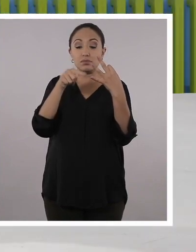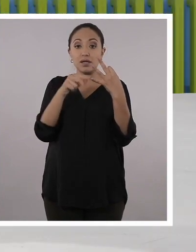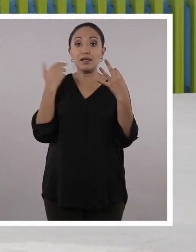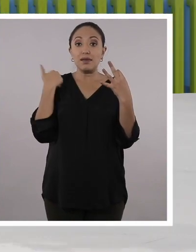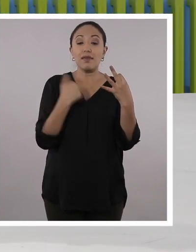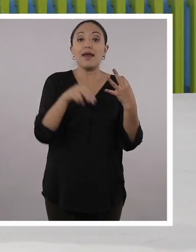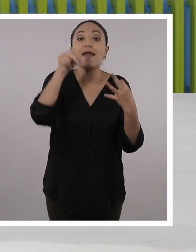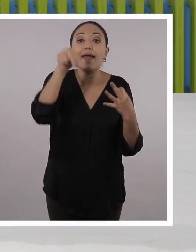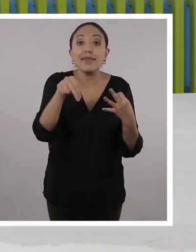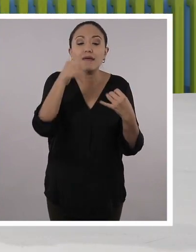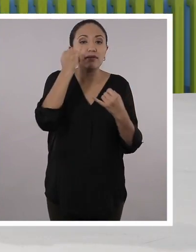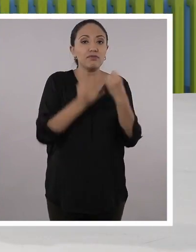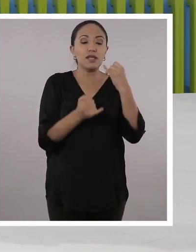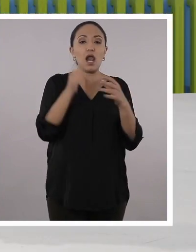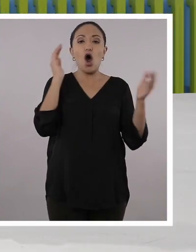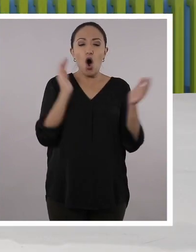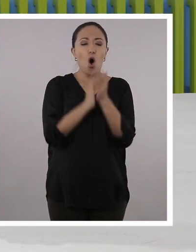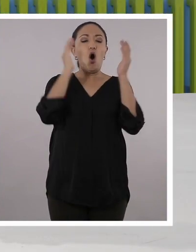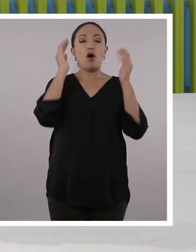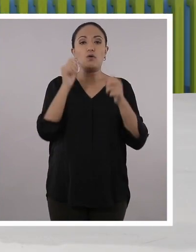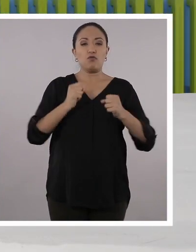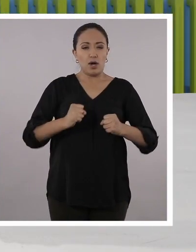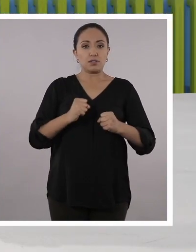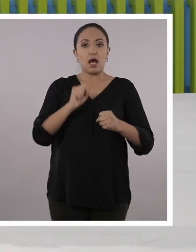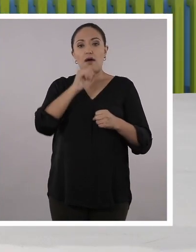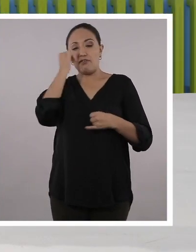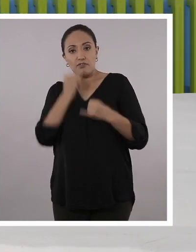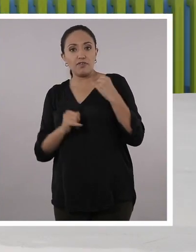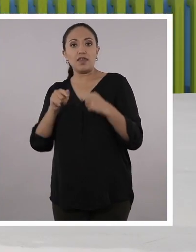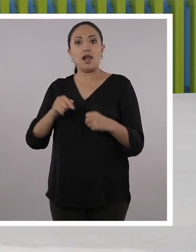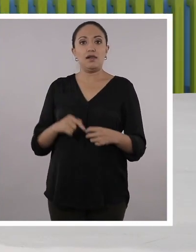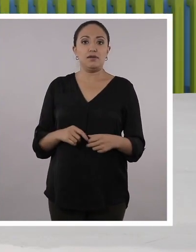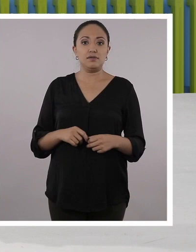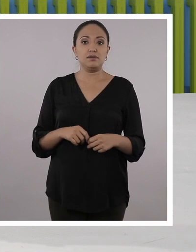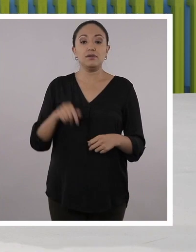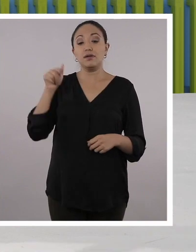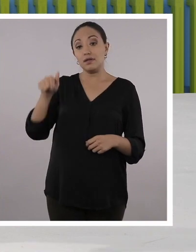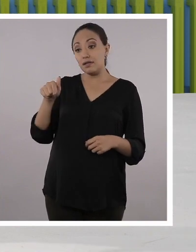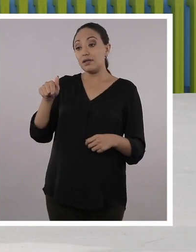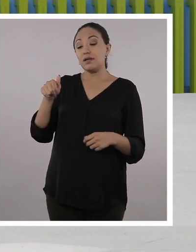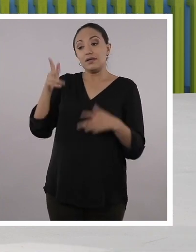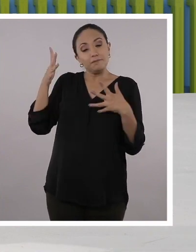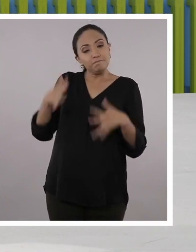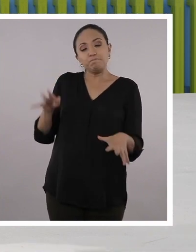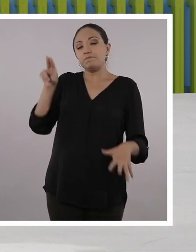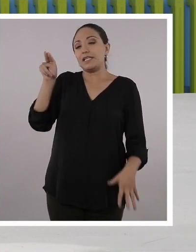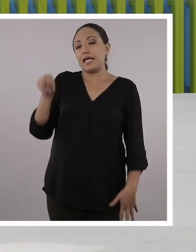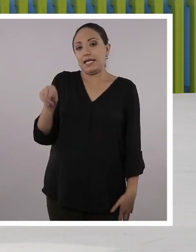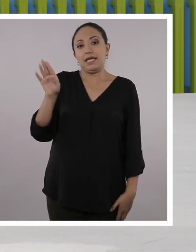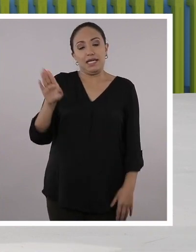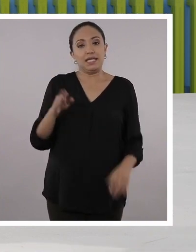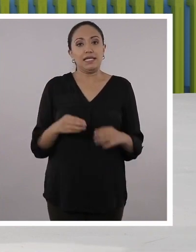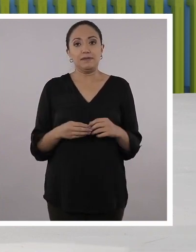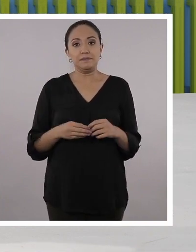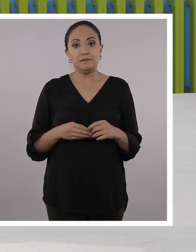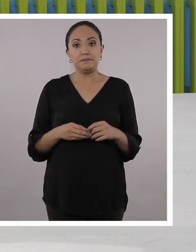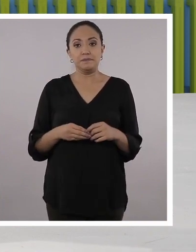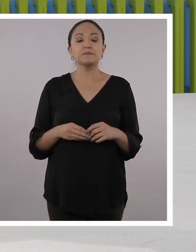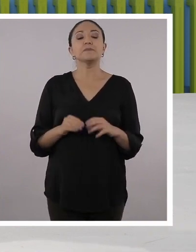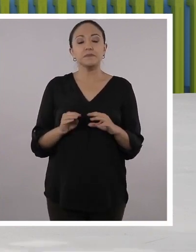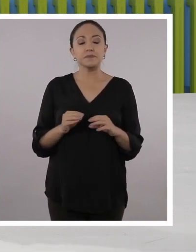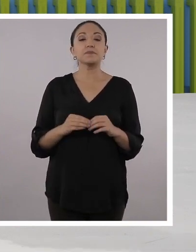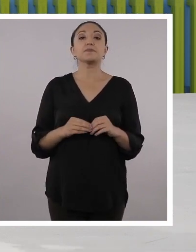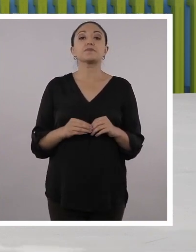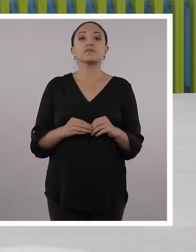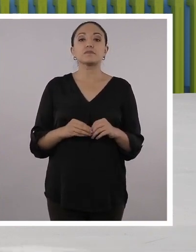Exacto, Santi. Todas tienen la mayor fuerza de voz en la última sílaba. Y termina en N, S o vocal. En este